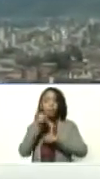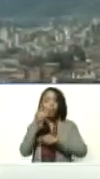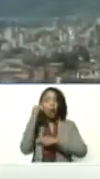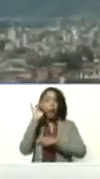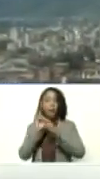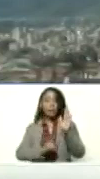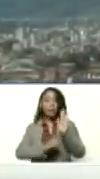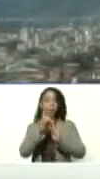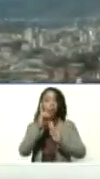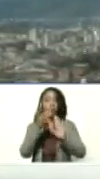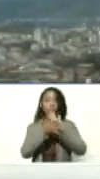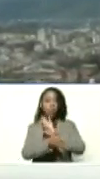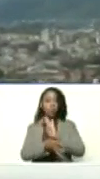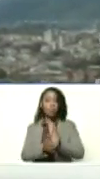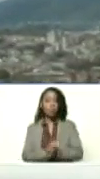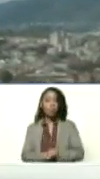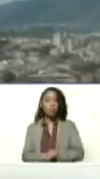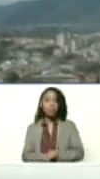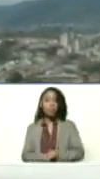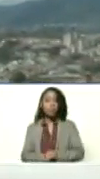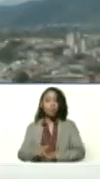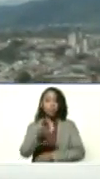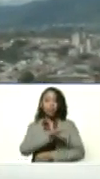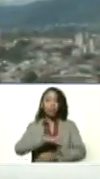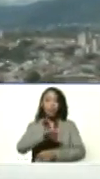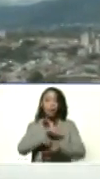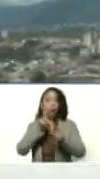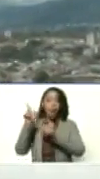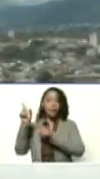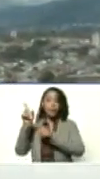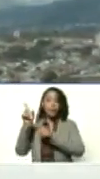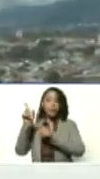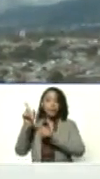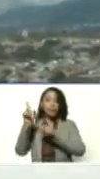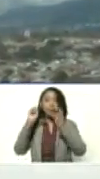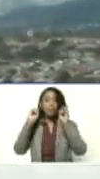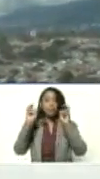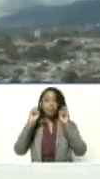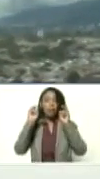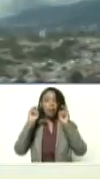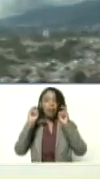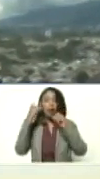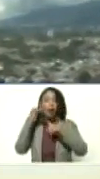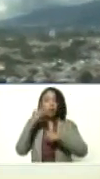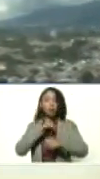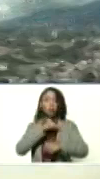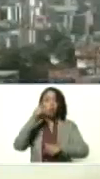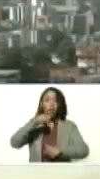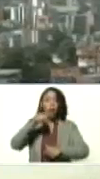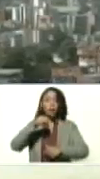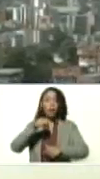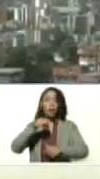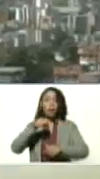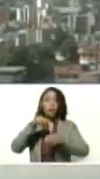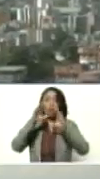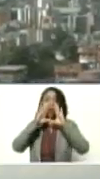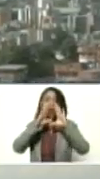es el desarrollo de todo este aspecto, ¿no? Contamos ahorita con un coro